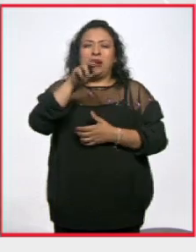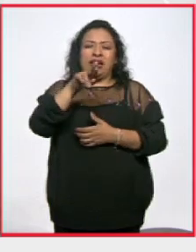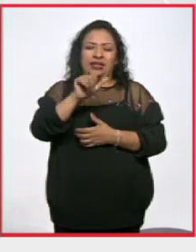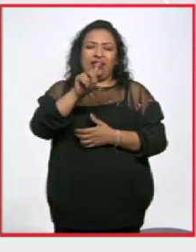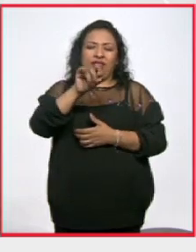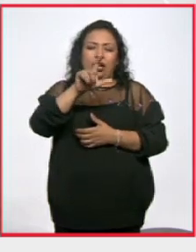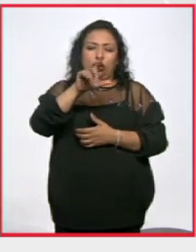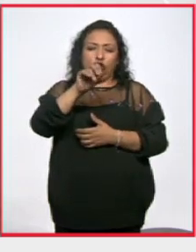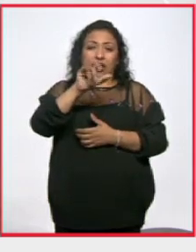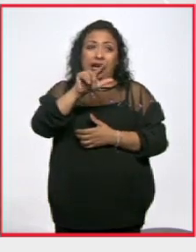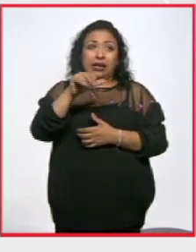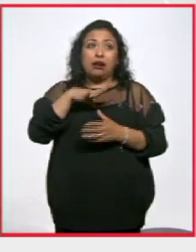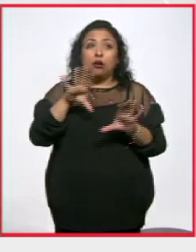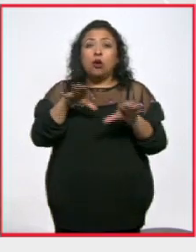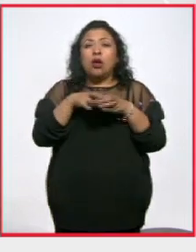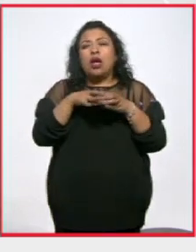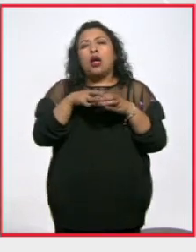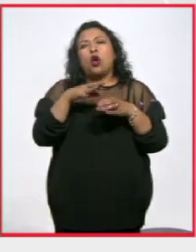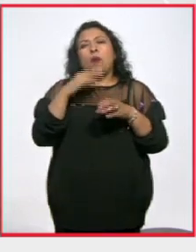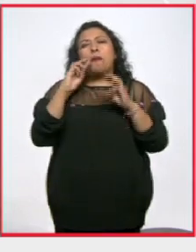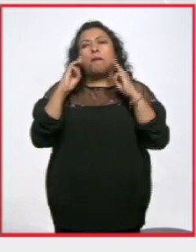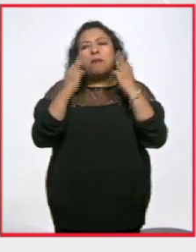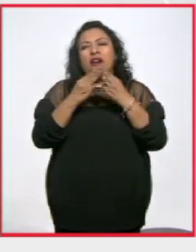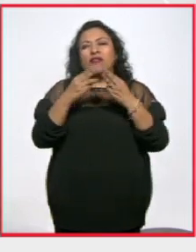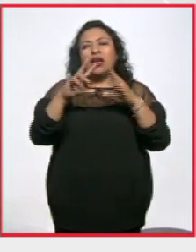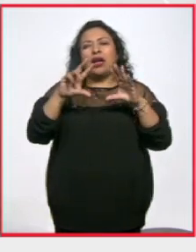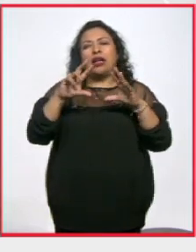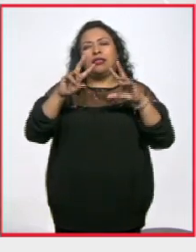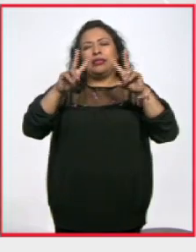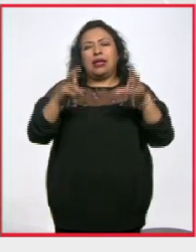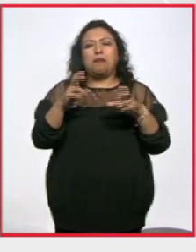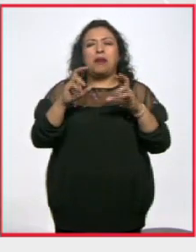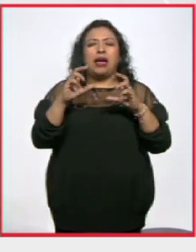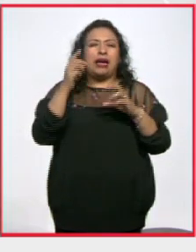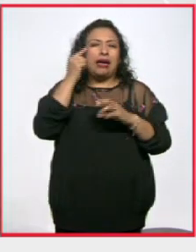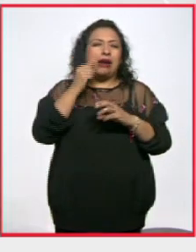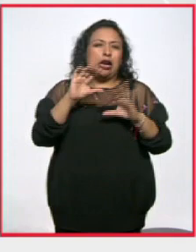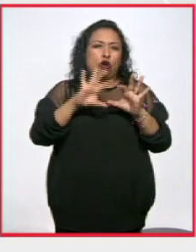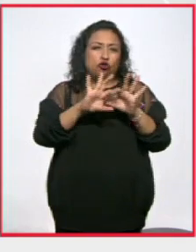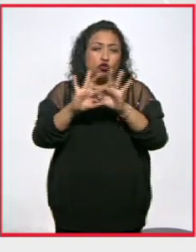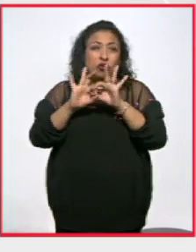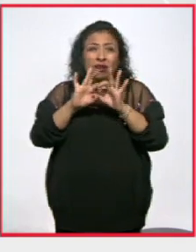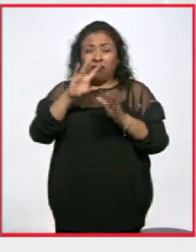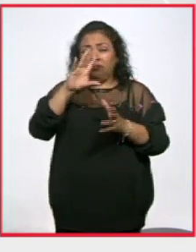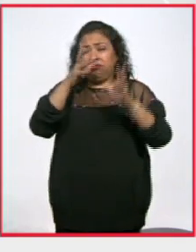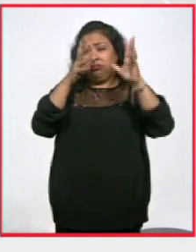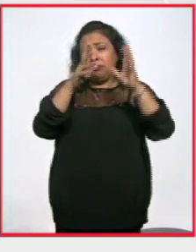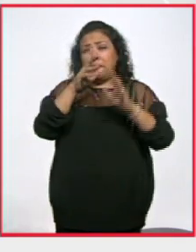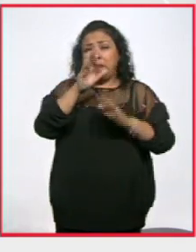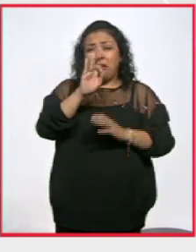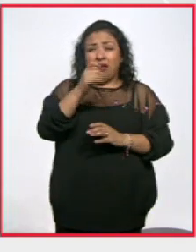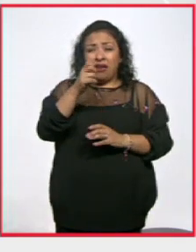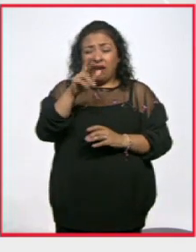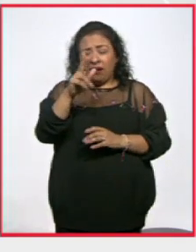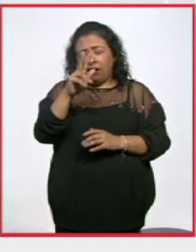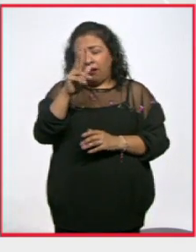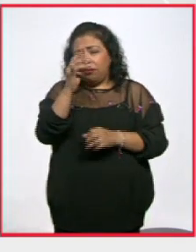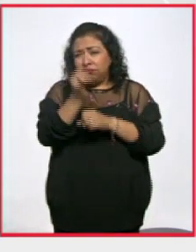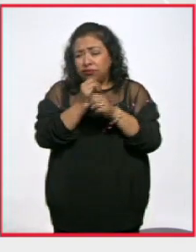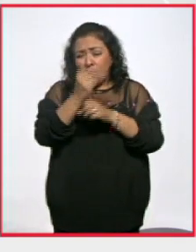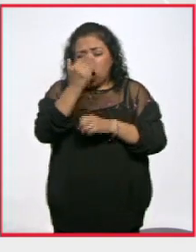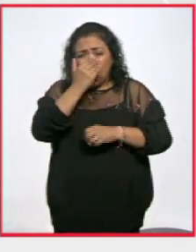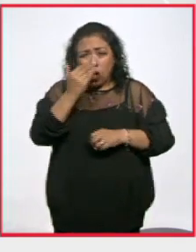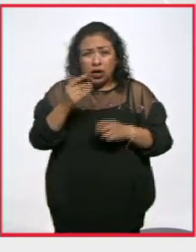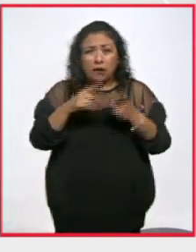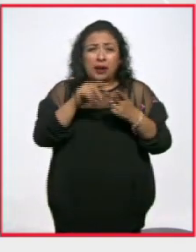Ángeles Pineda con la organización criminal Guerreros Unidos. La desastrosa investigación federal de la PGR y la AIC,